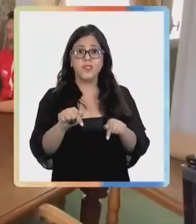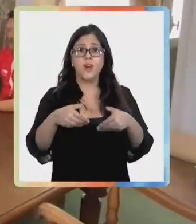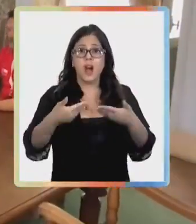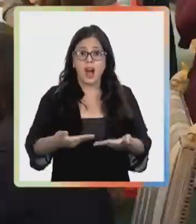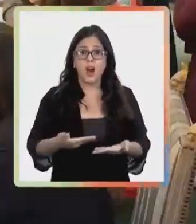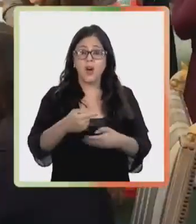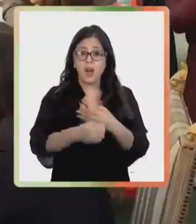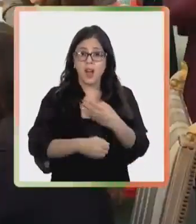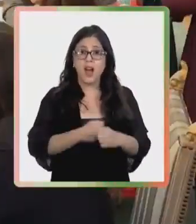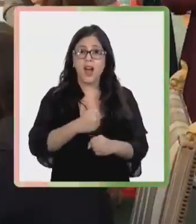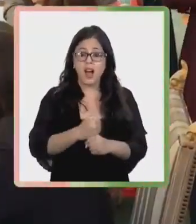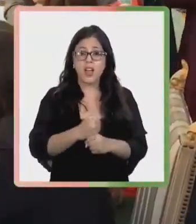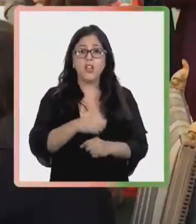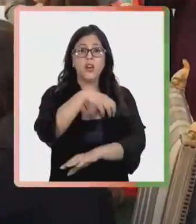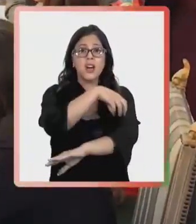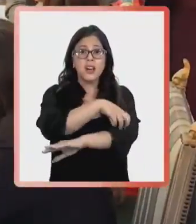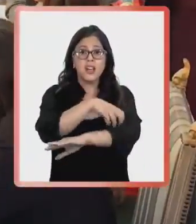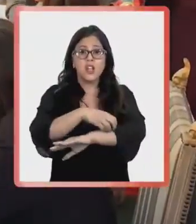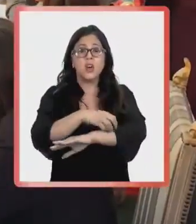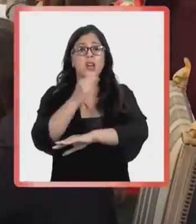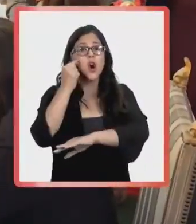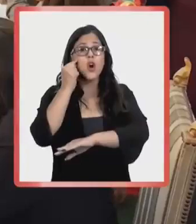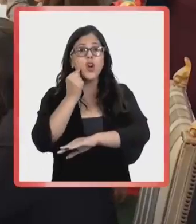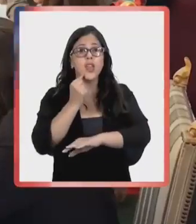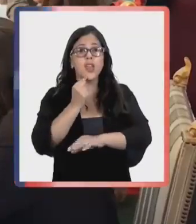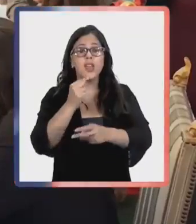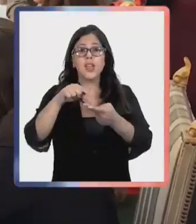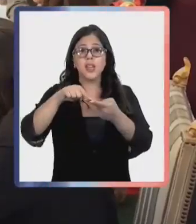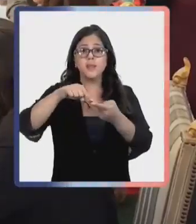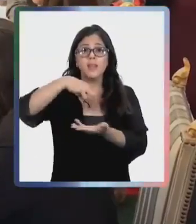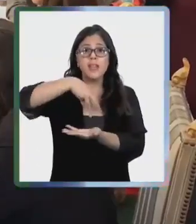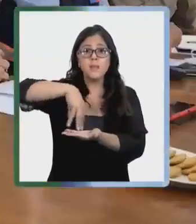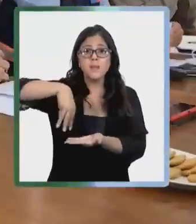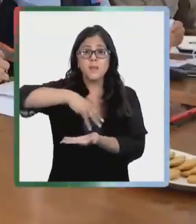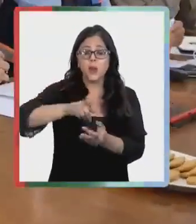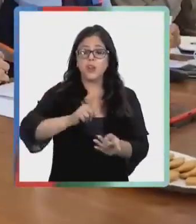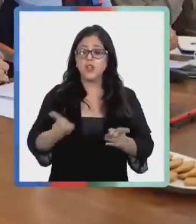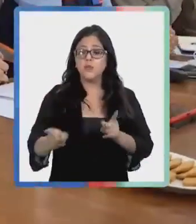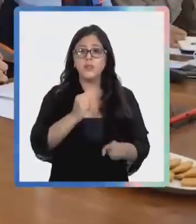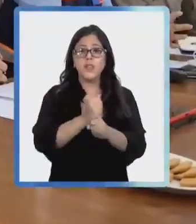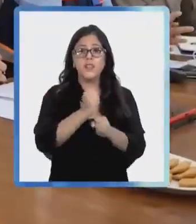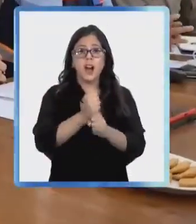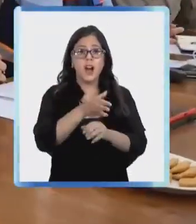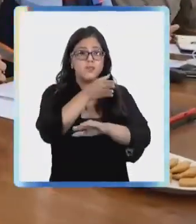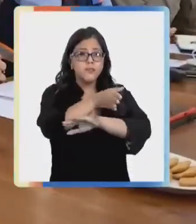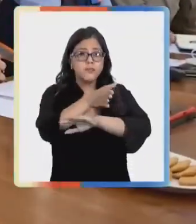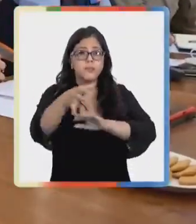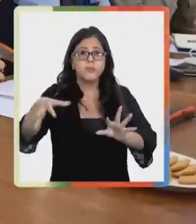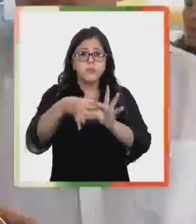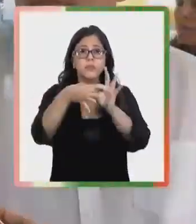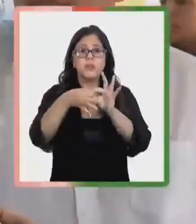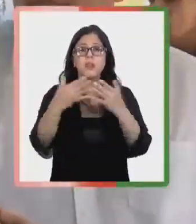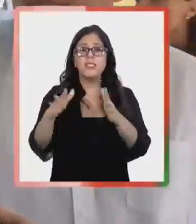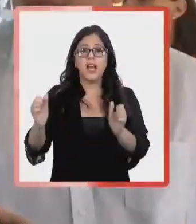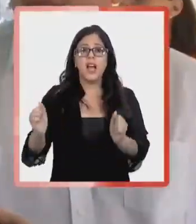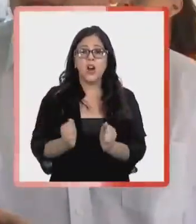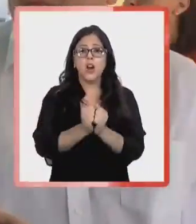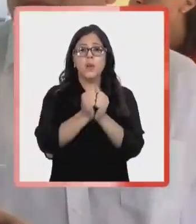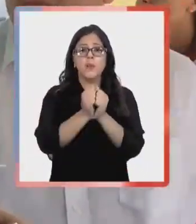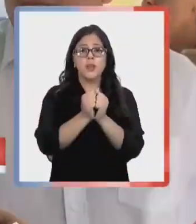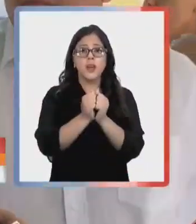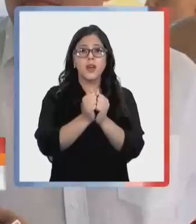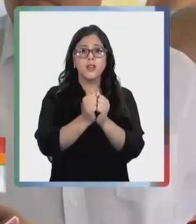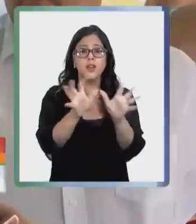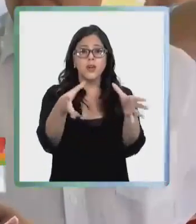la presente temporada, las regiones de O'Higgins y Maule coordinan trabajos en terreno. Fuimos acompañados por